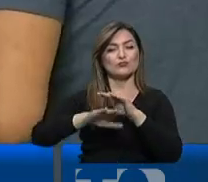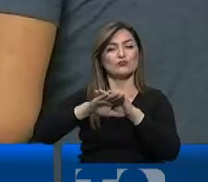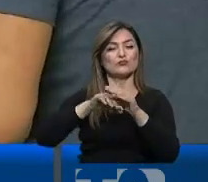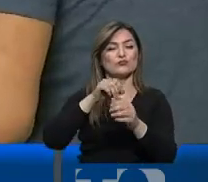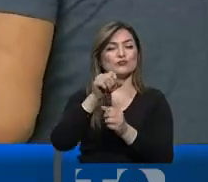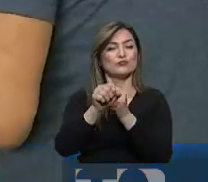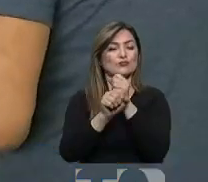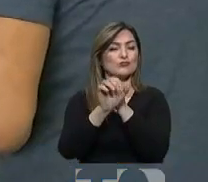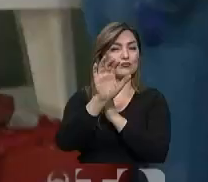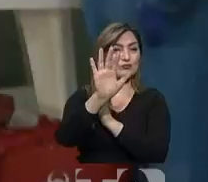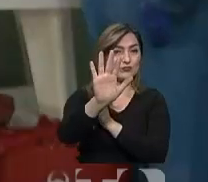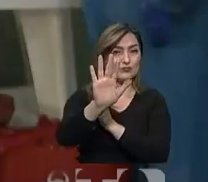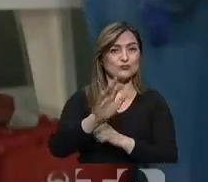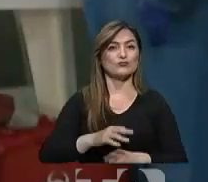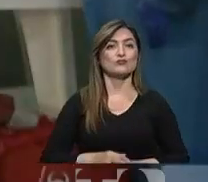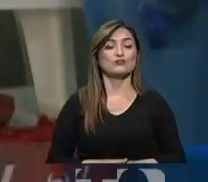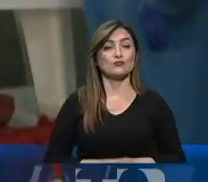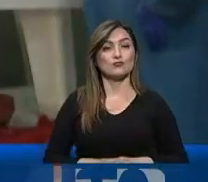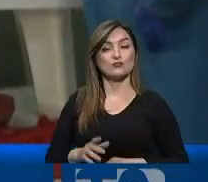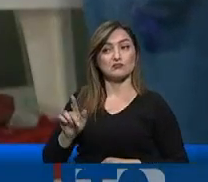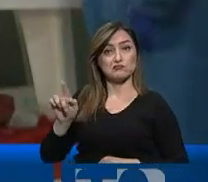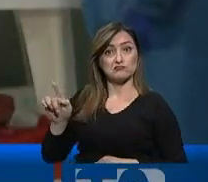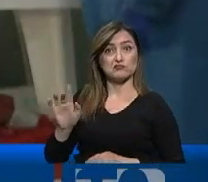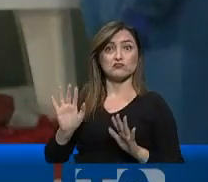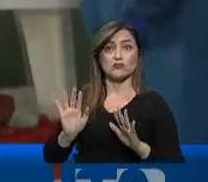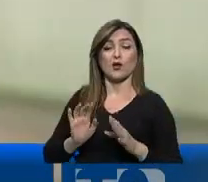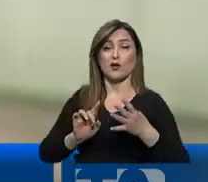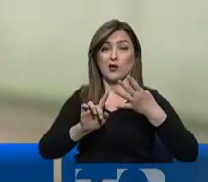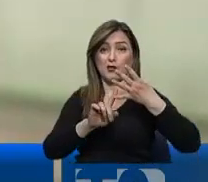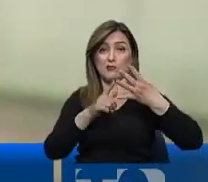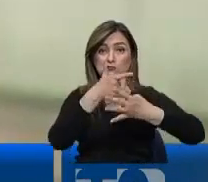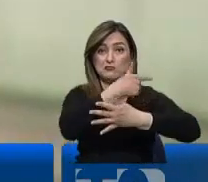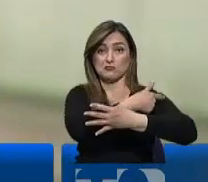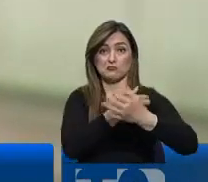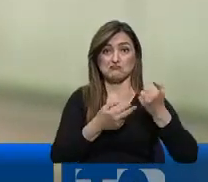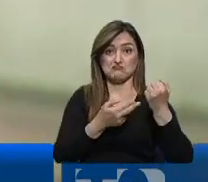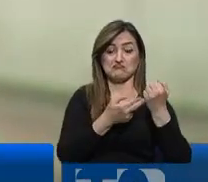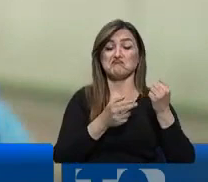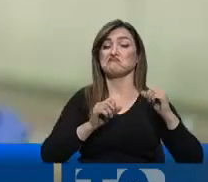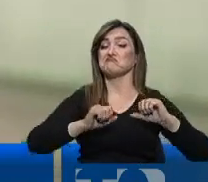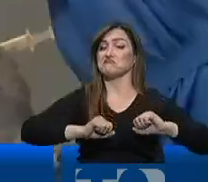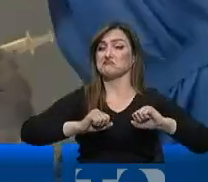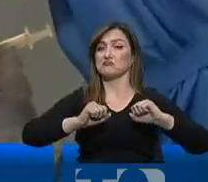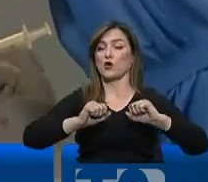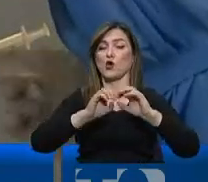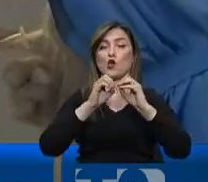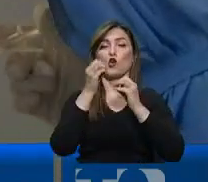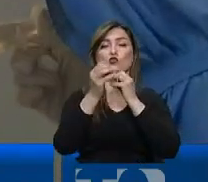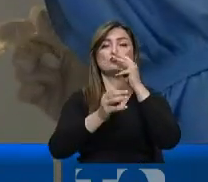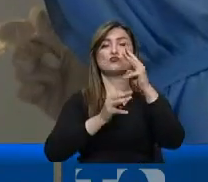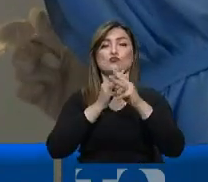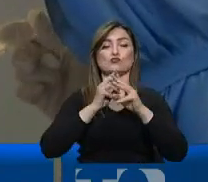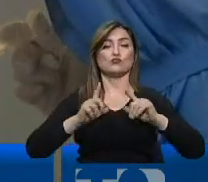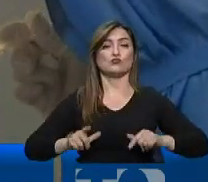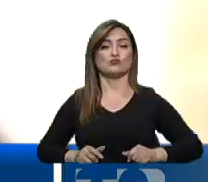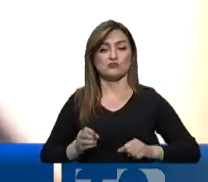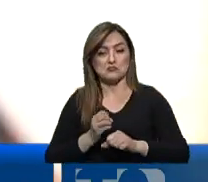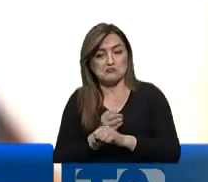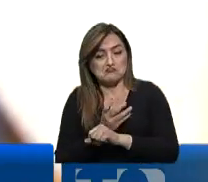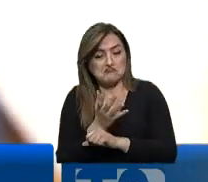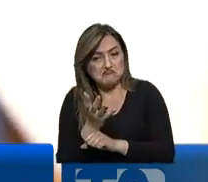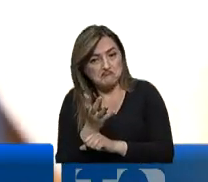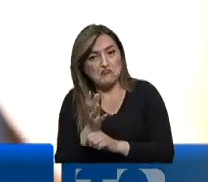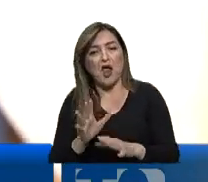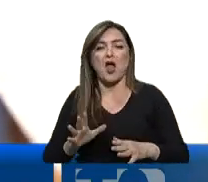de edad. Y no descartó el presidente la aplicación de una cuarta dosis, siempre que lo recomiende la Organización Mundial de la Salud,